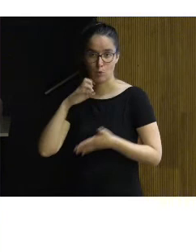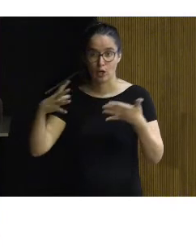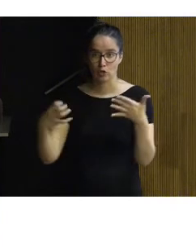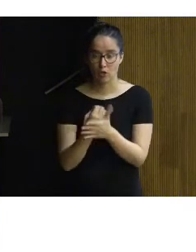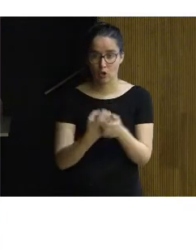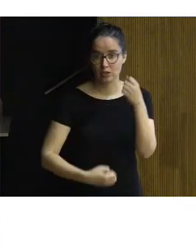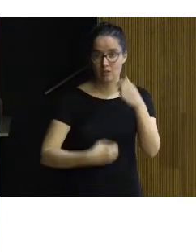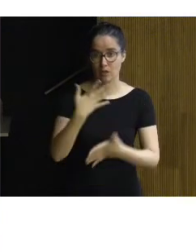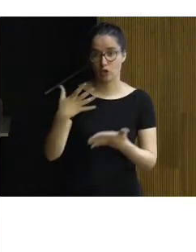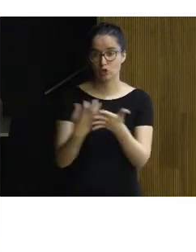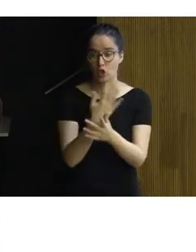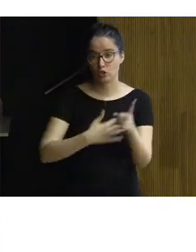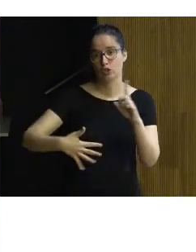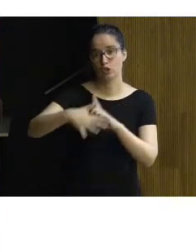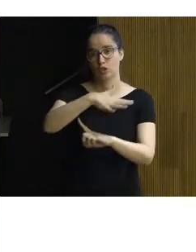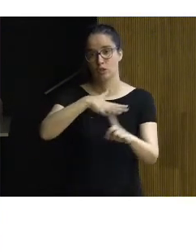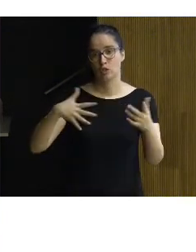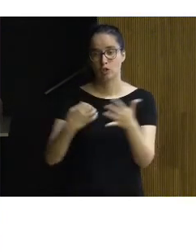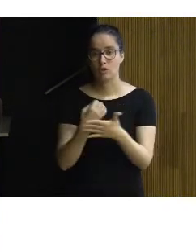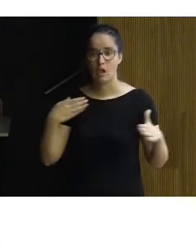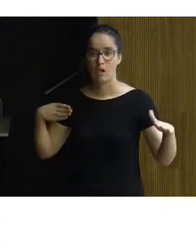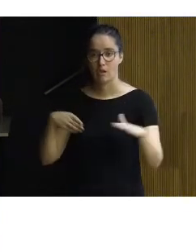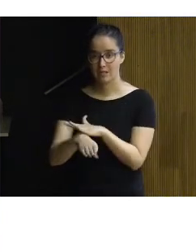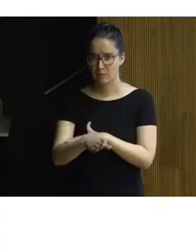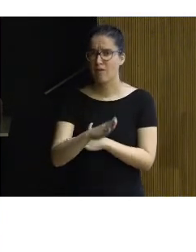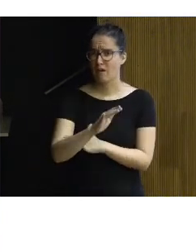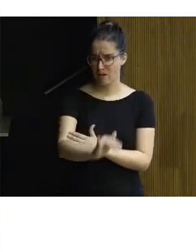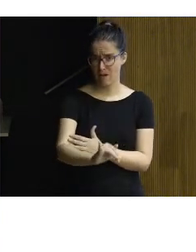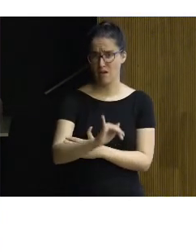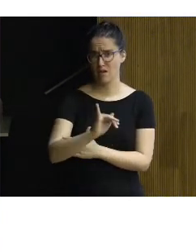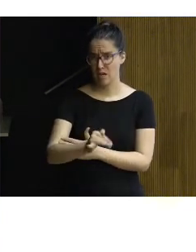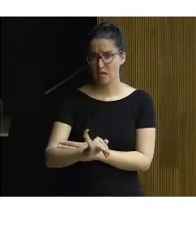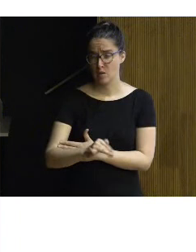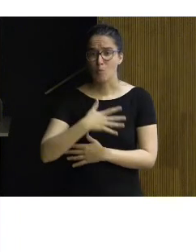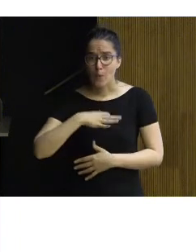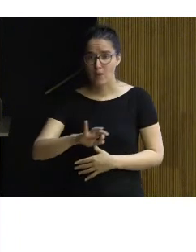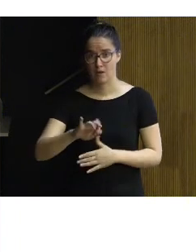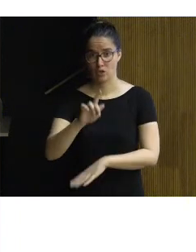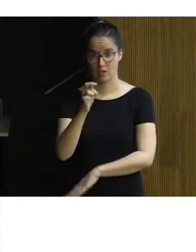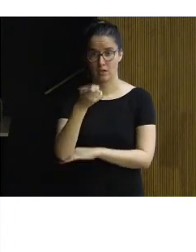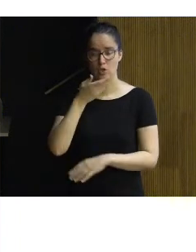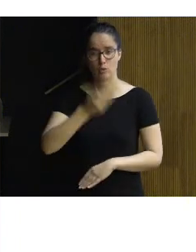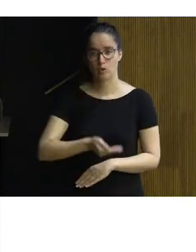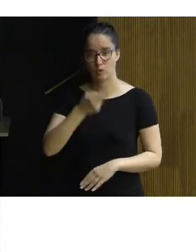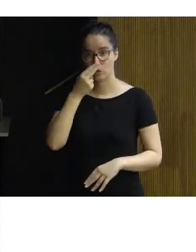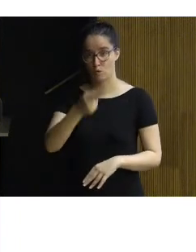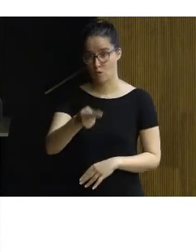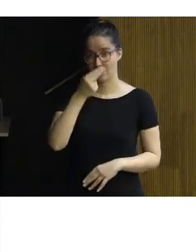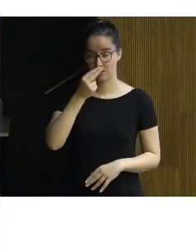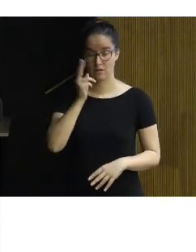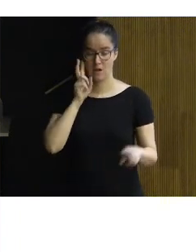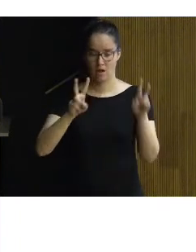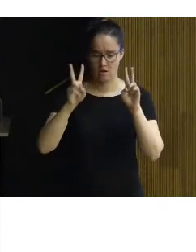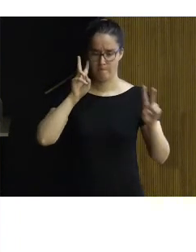edificios todos los entornos tienen una accesibilidad potencial y eso es importante cuando tú lo visitas estás ya viendo